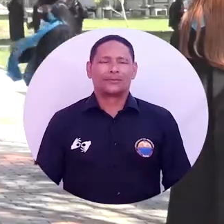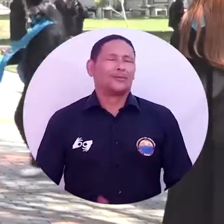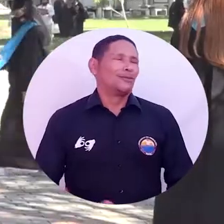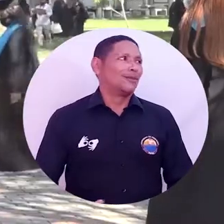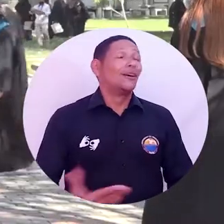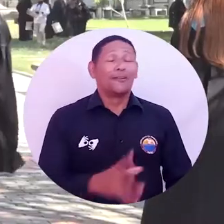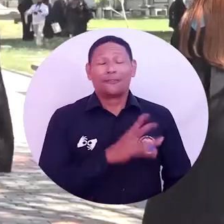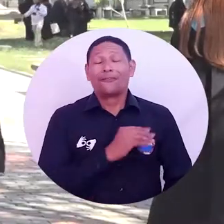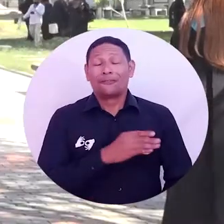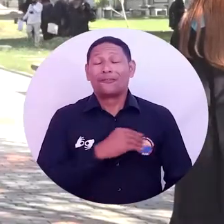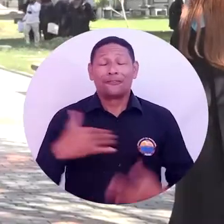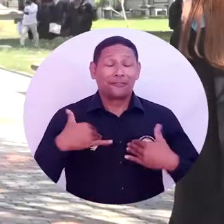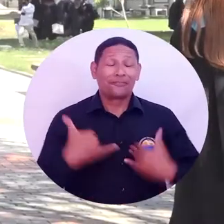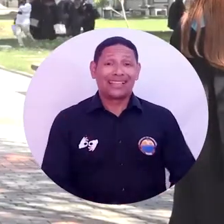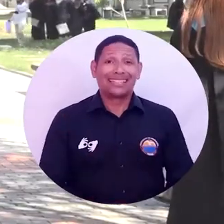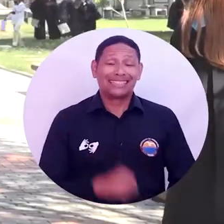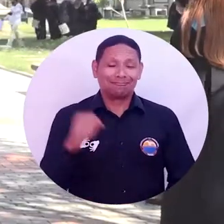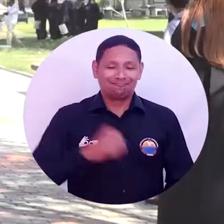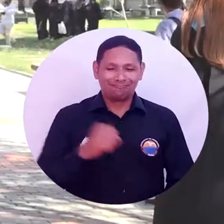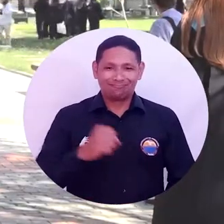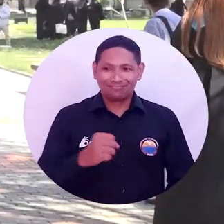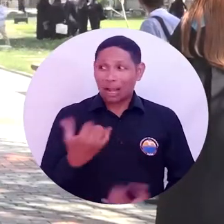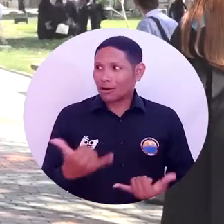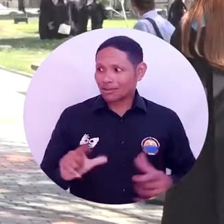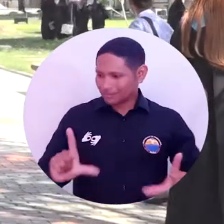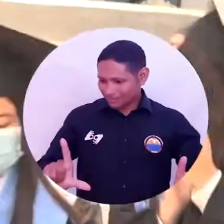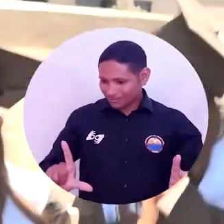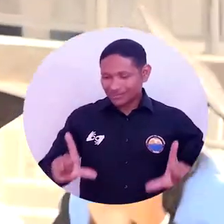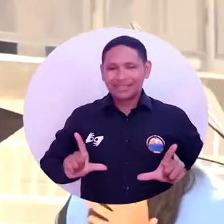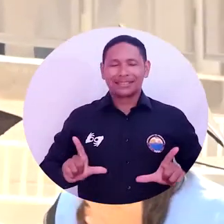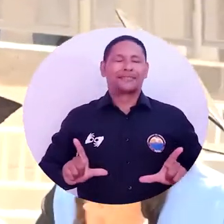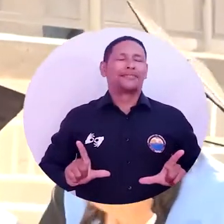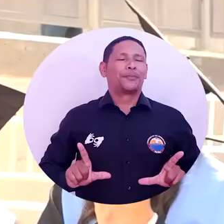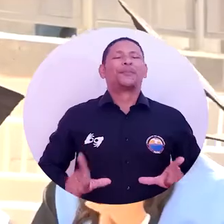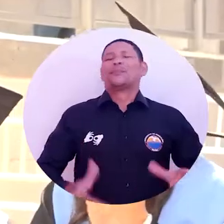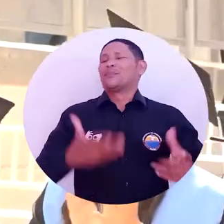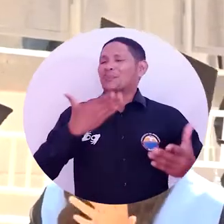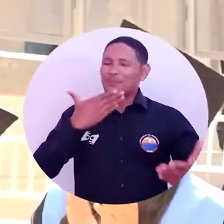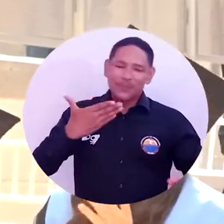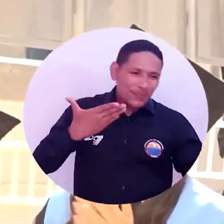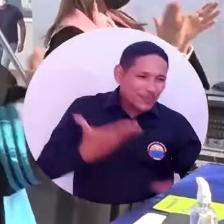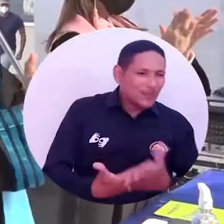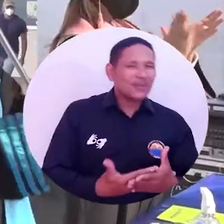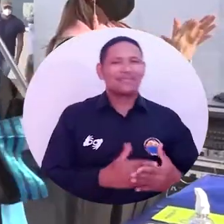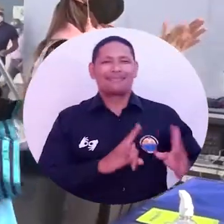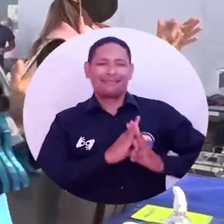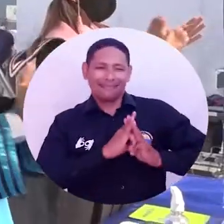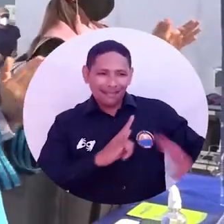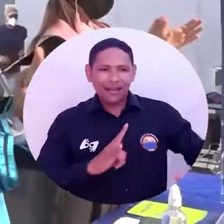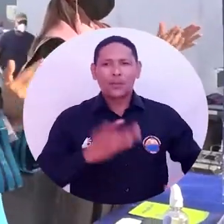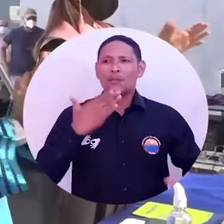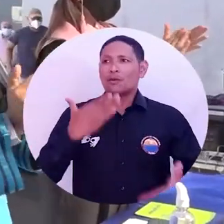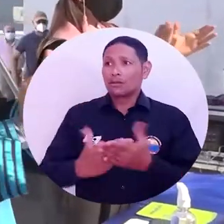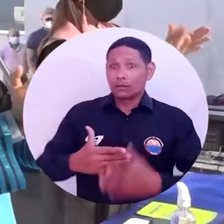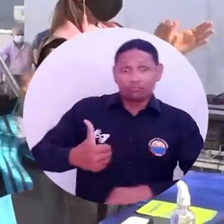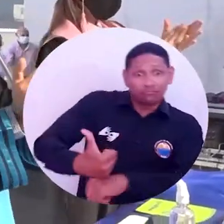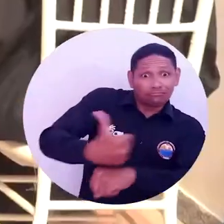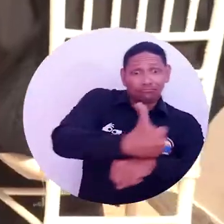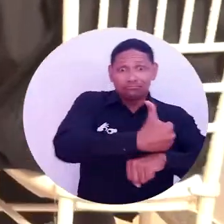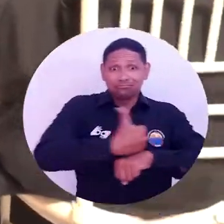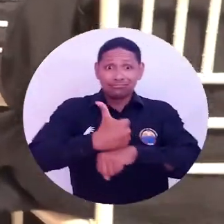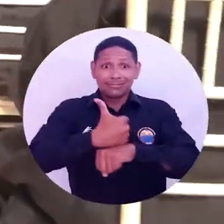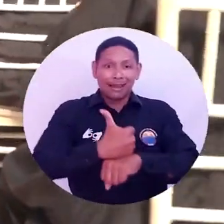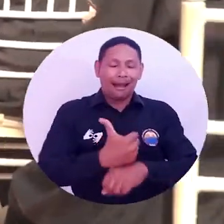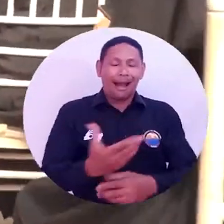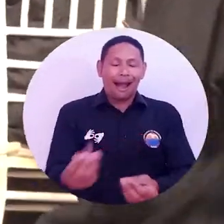Es muy gratificante y nos sentimos muy orgullosos de poder recibir nuestro título y le agradecemos nuevamente a la universidad y a las altas directivas por